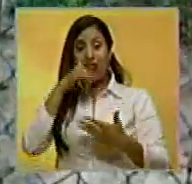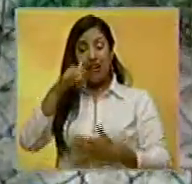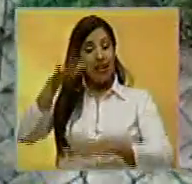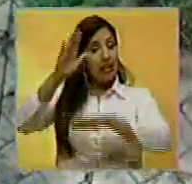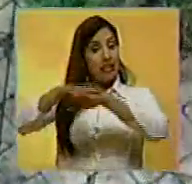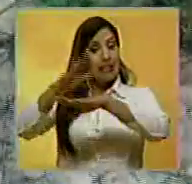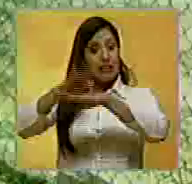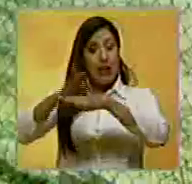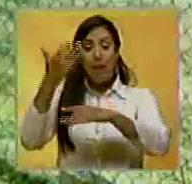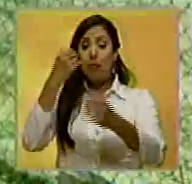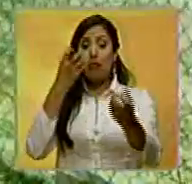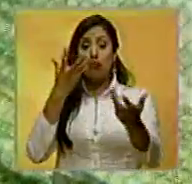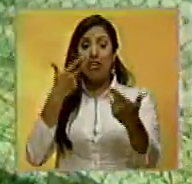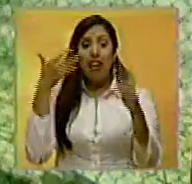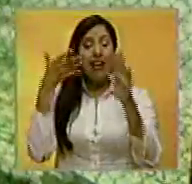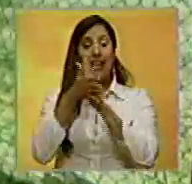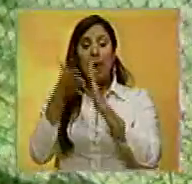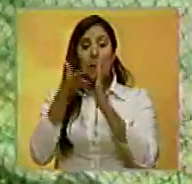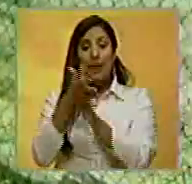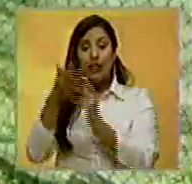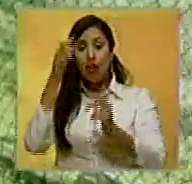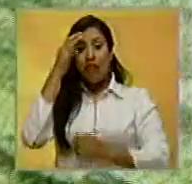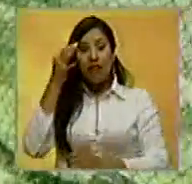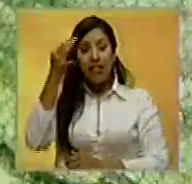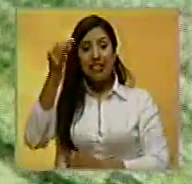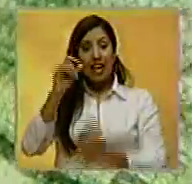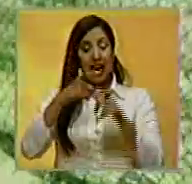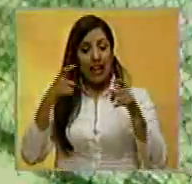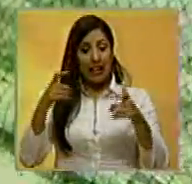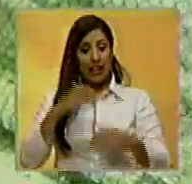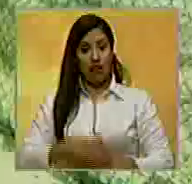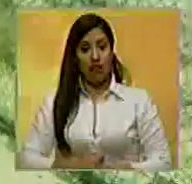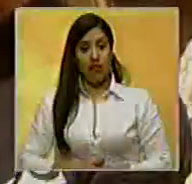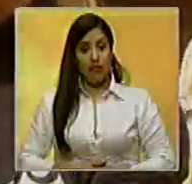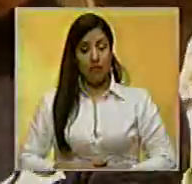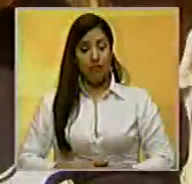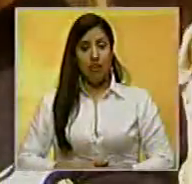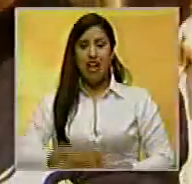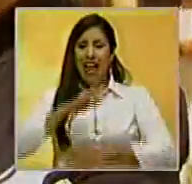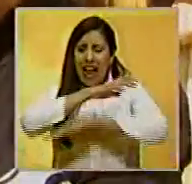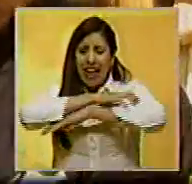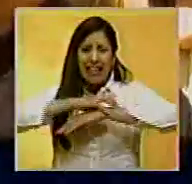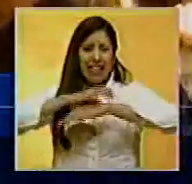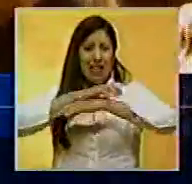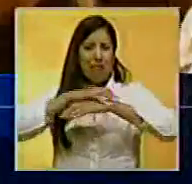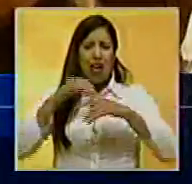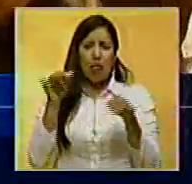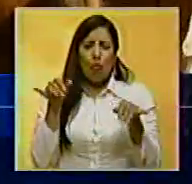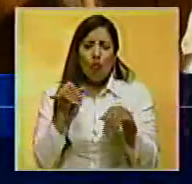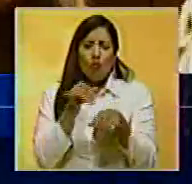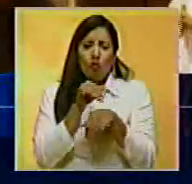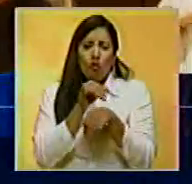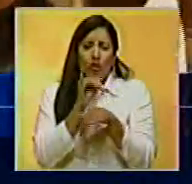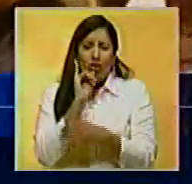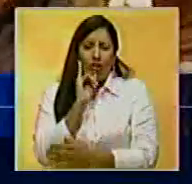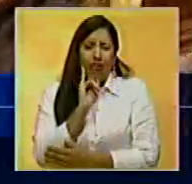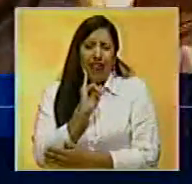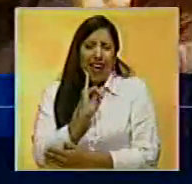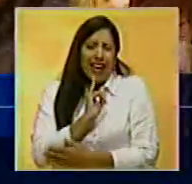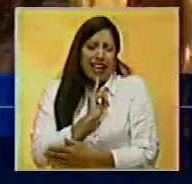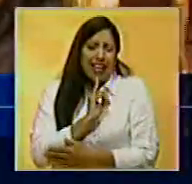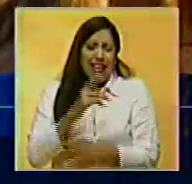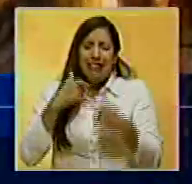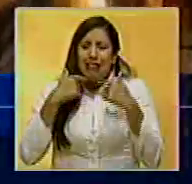llamados a declarar ante la Fiscalía General de la República. Los animales súper delgados, o sea,